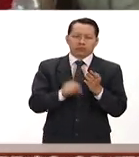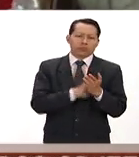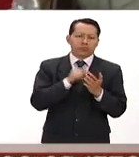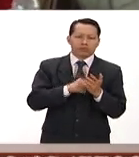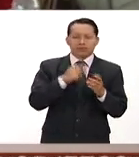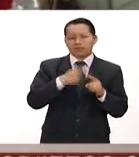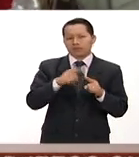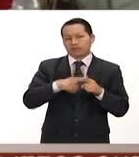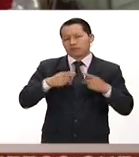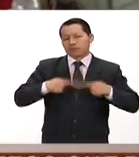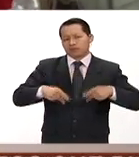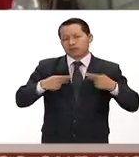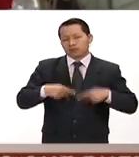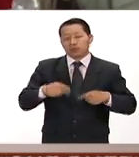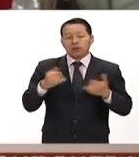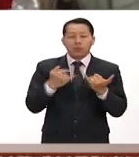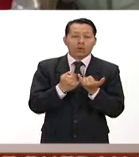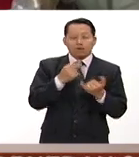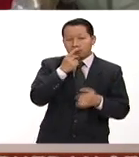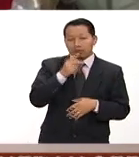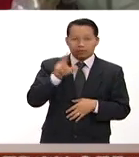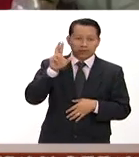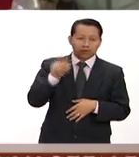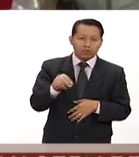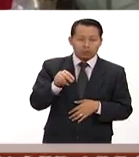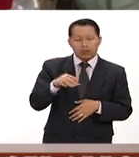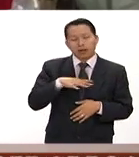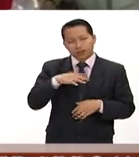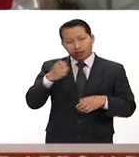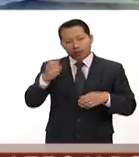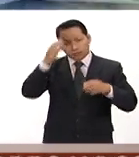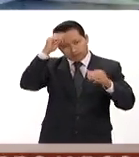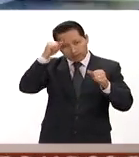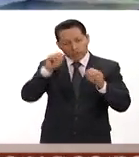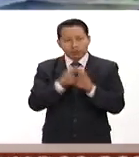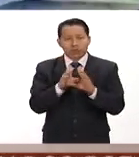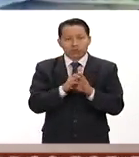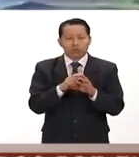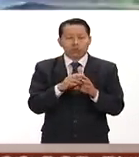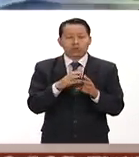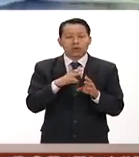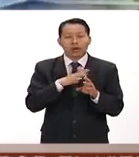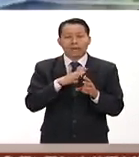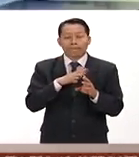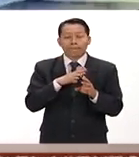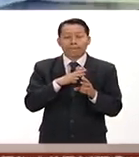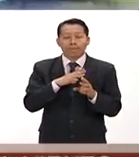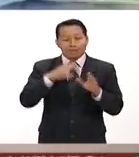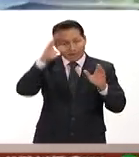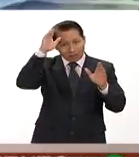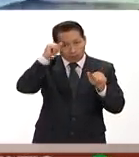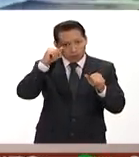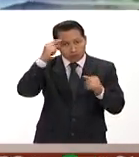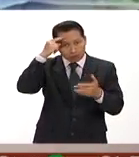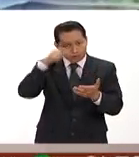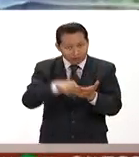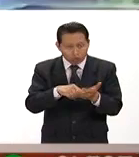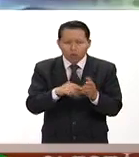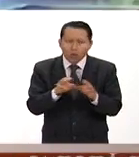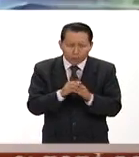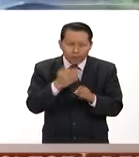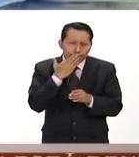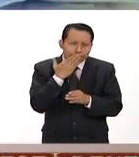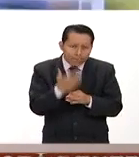y para los que dijeron no a estos acuerdos los acuerdos yo creo que fueron bien